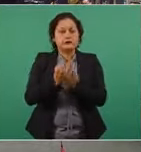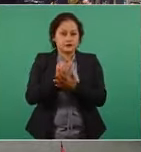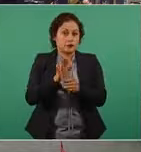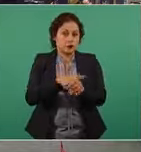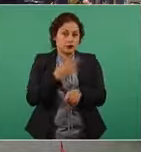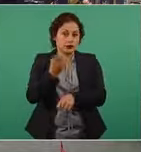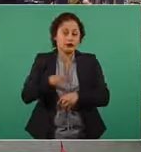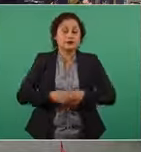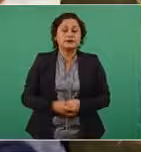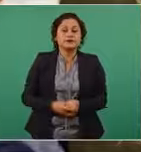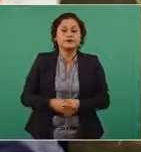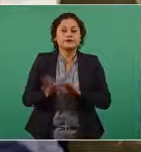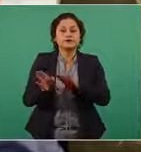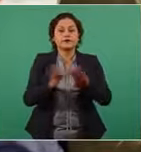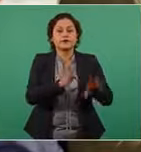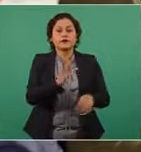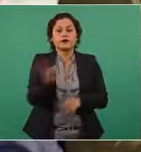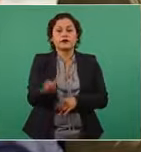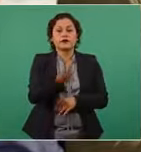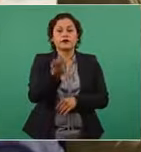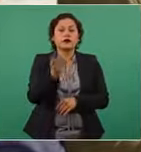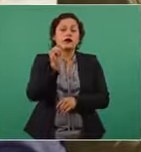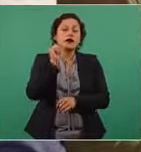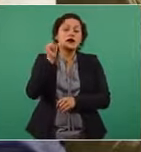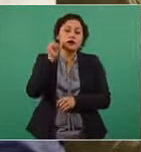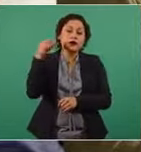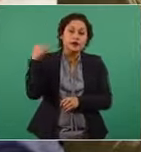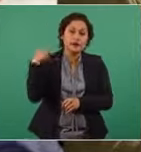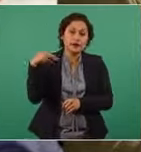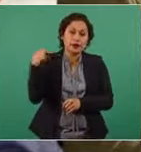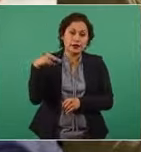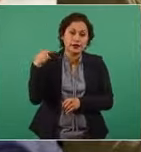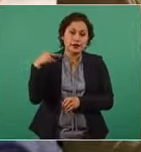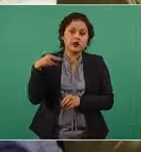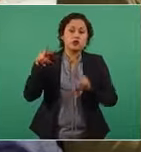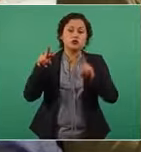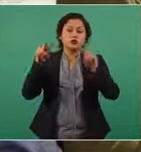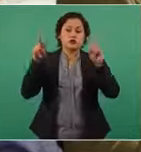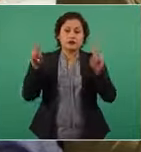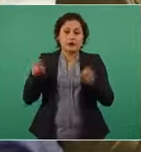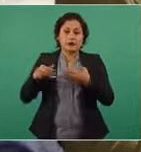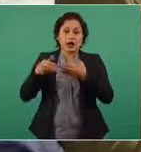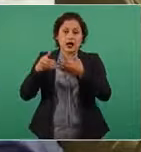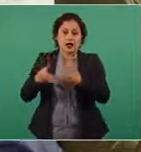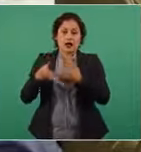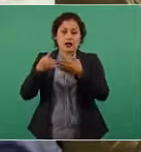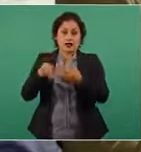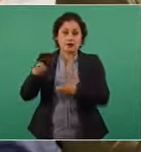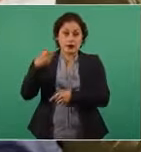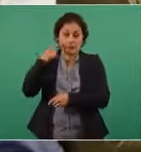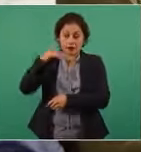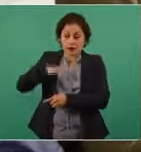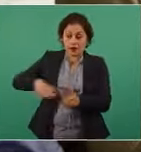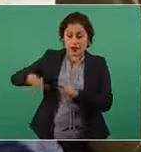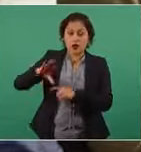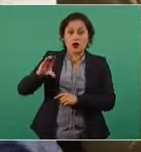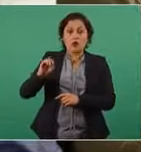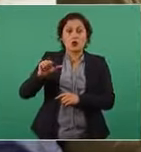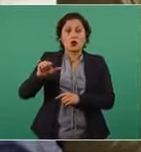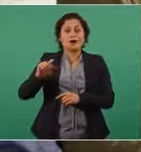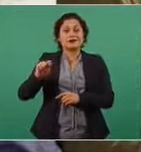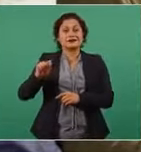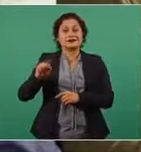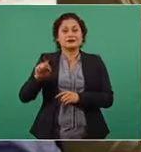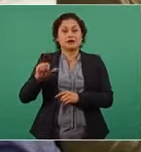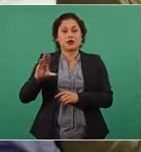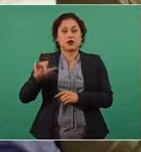tras su anuncio ayer en Veracruz en torno a la seguridad de los puertos, en Coatzacoalcos existe la inquietud entre sus paisanos sobre